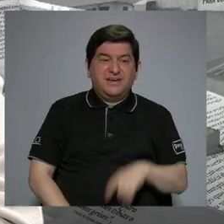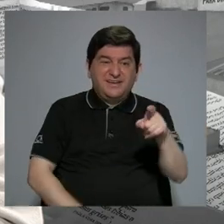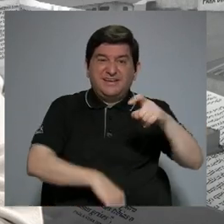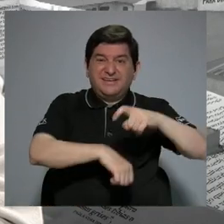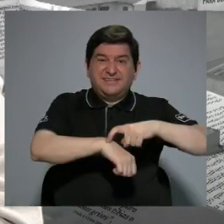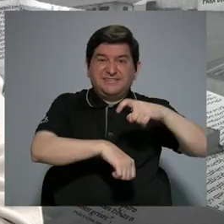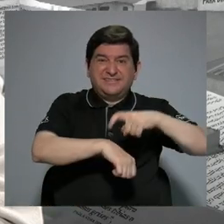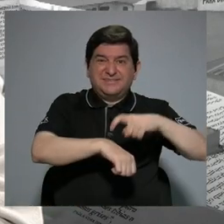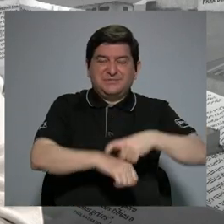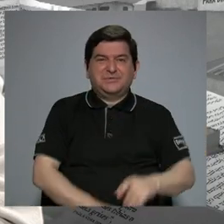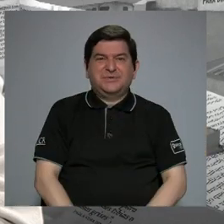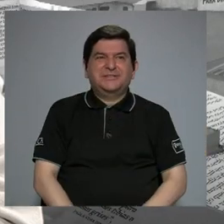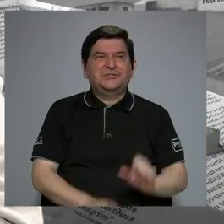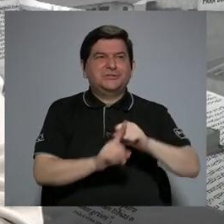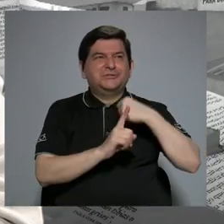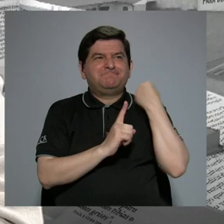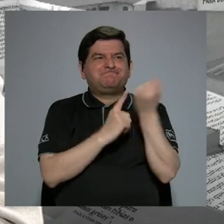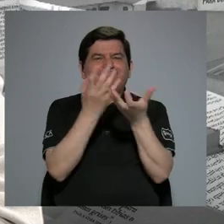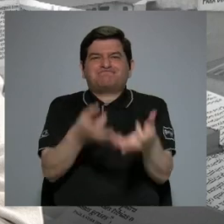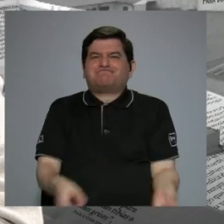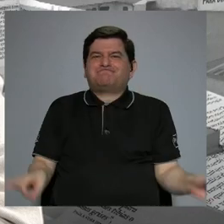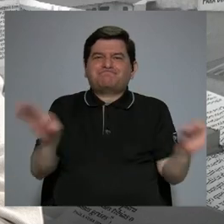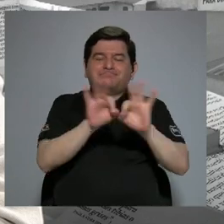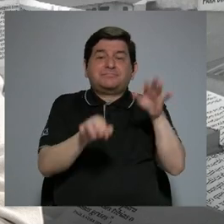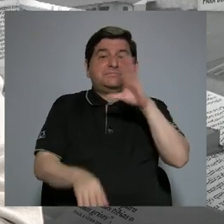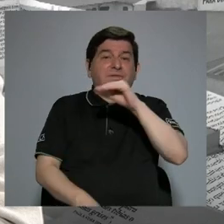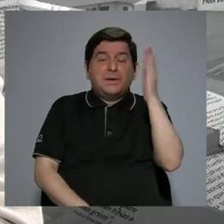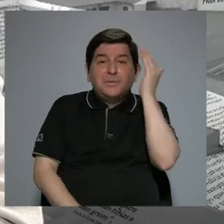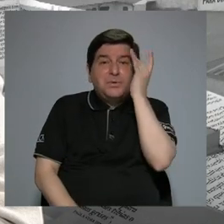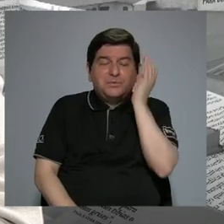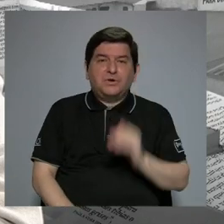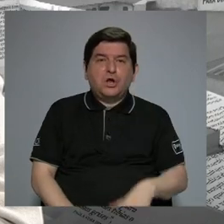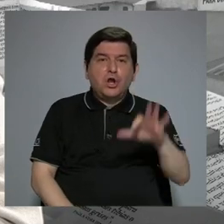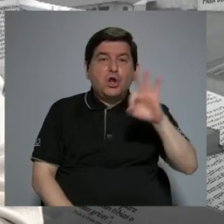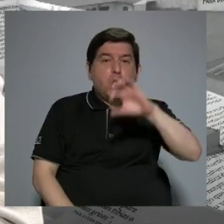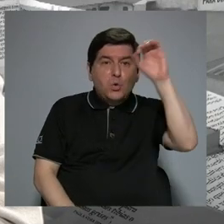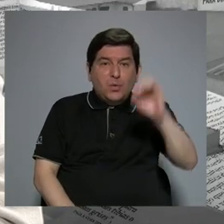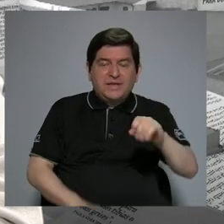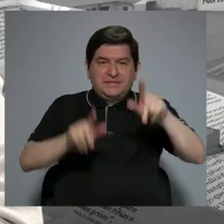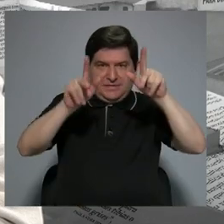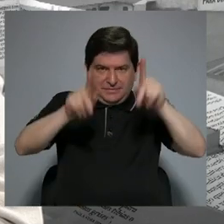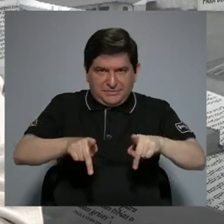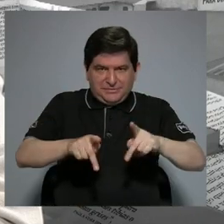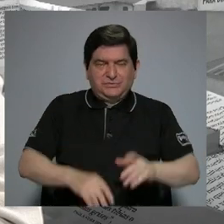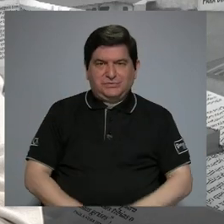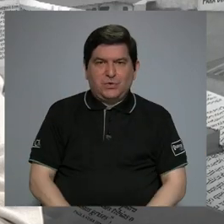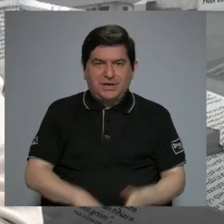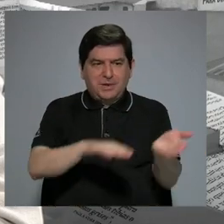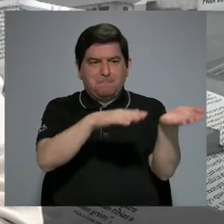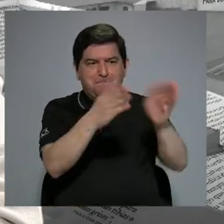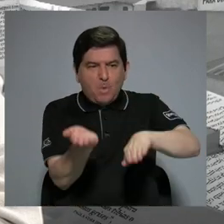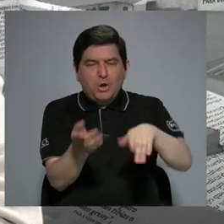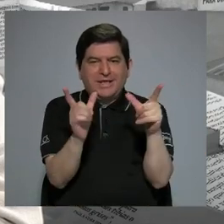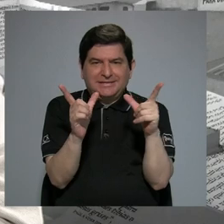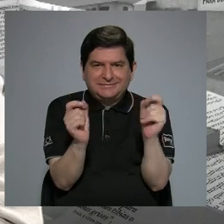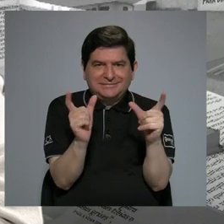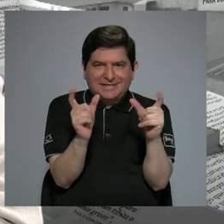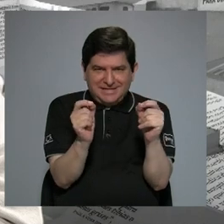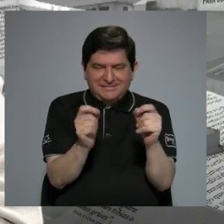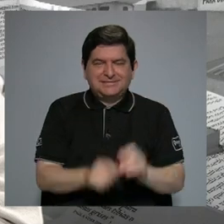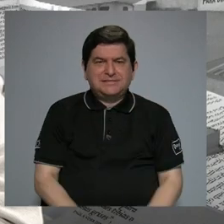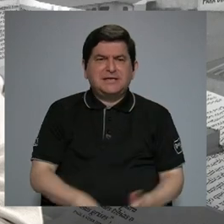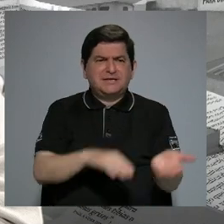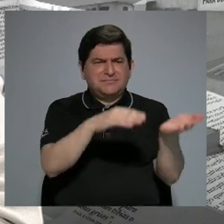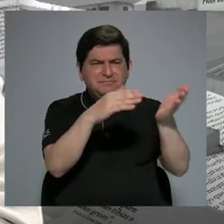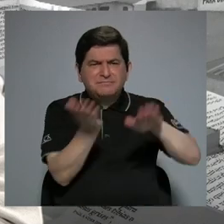siento yo que es un punto importante y preocupante porque el 90% de las personas que mueren de cáncer, mueren